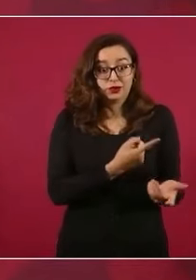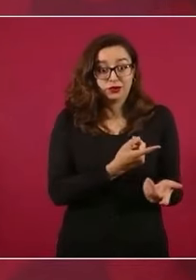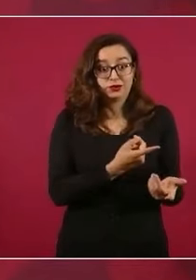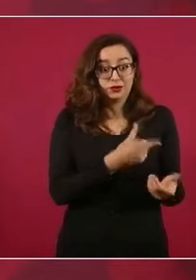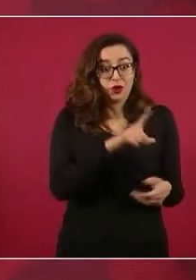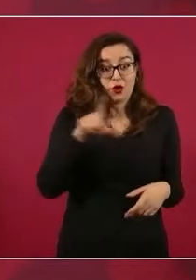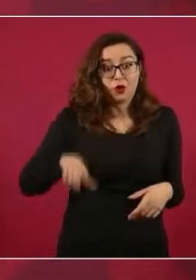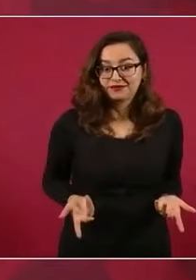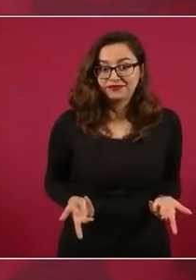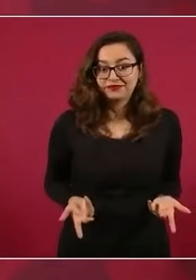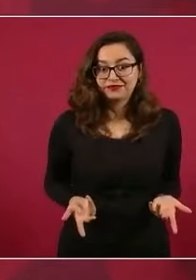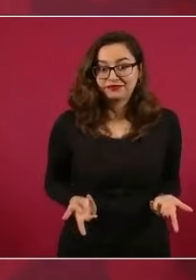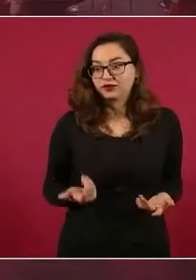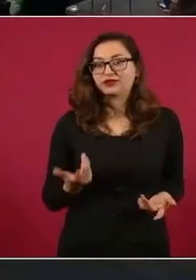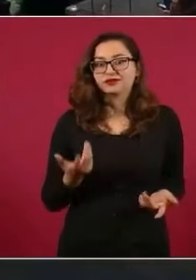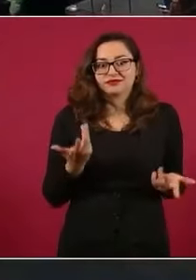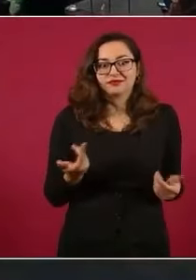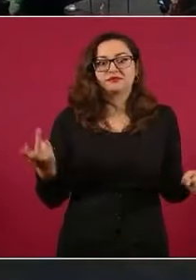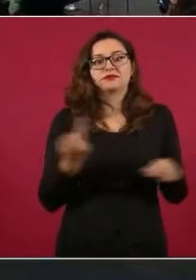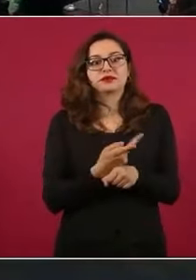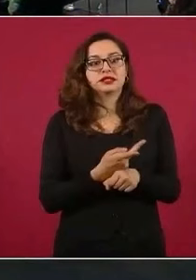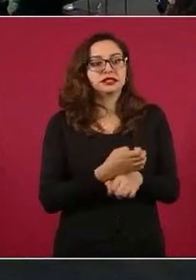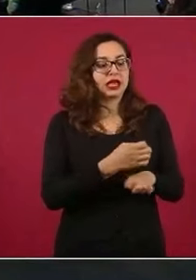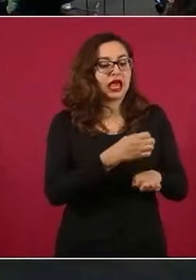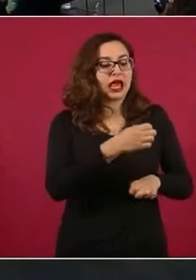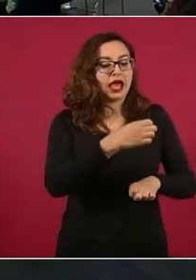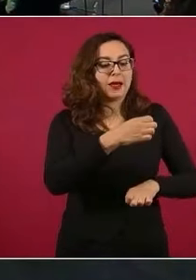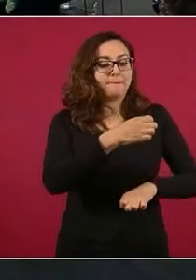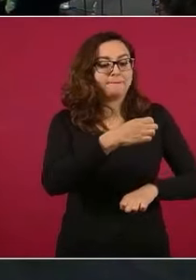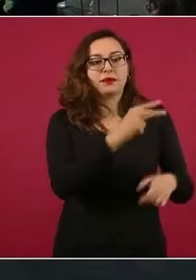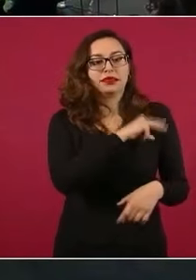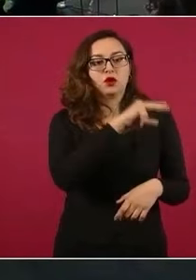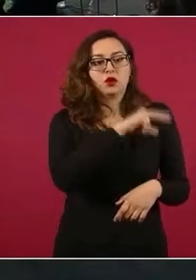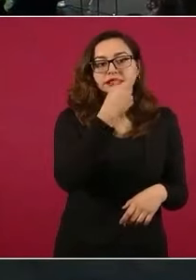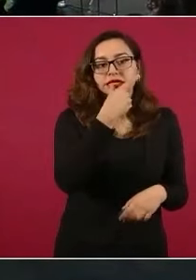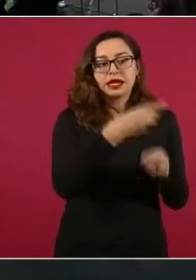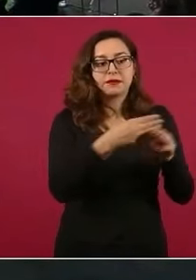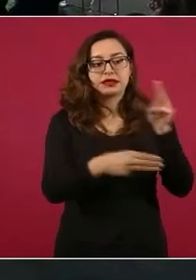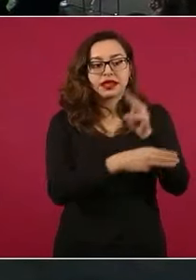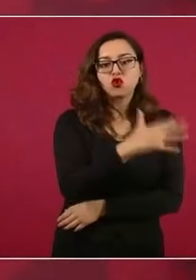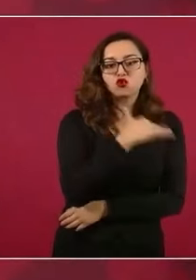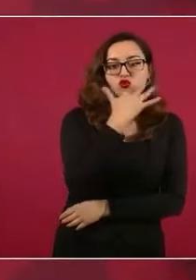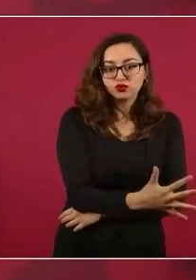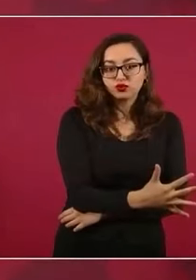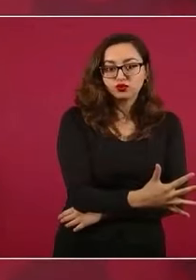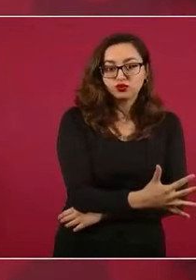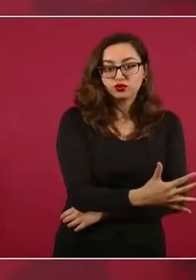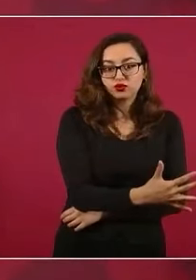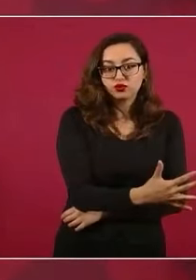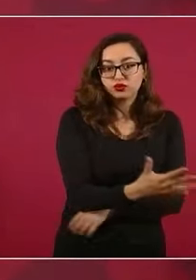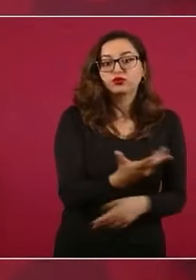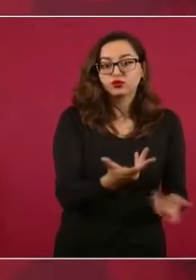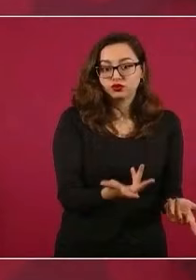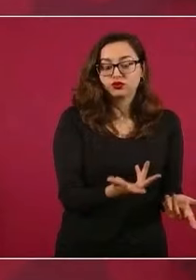financiado, por gobiernos estatales. Están triangulando con empresas que le vendían medicinas o equipos a esos gobiernos. Y así,